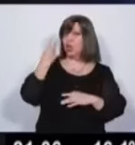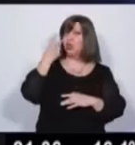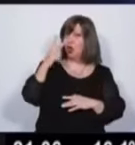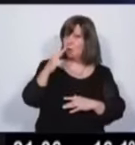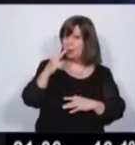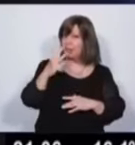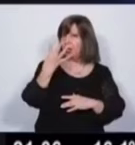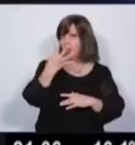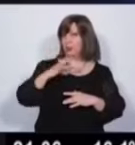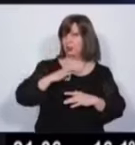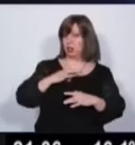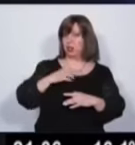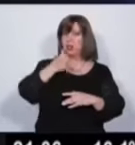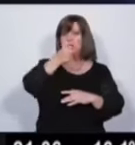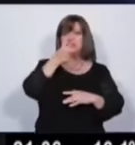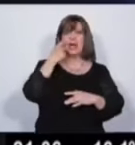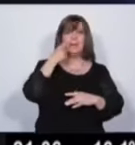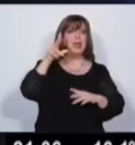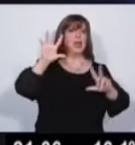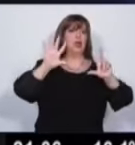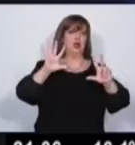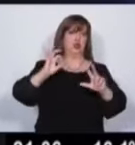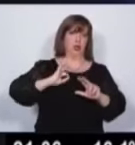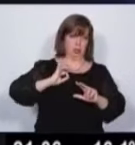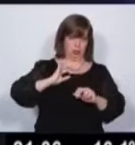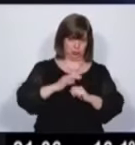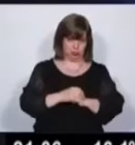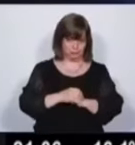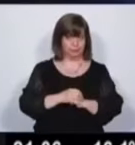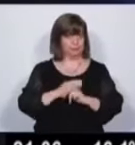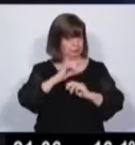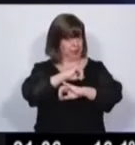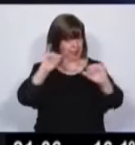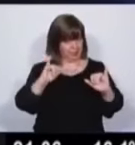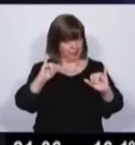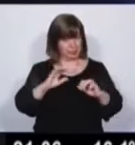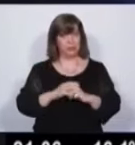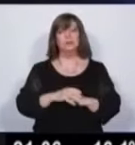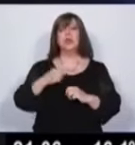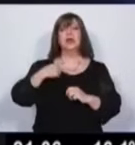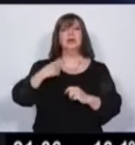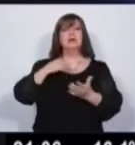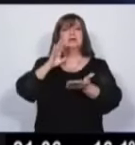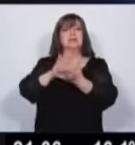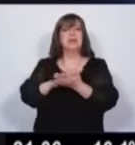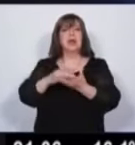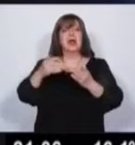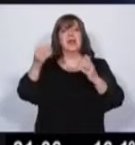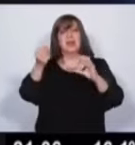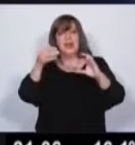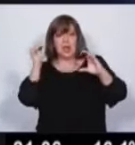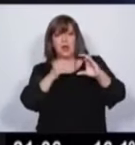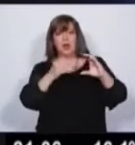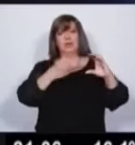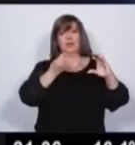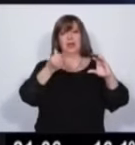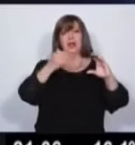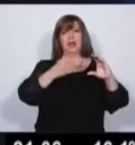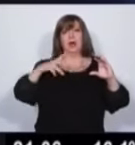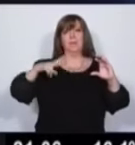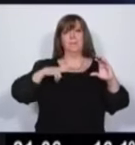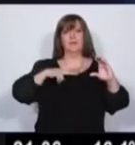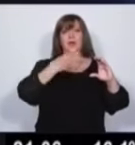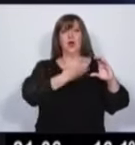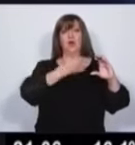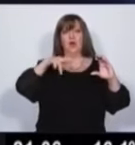mil en cuatro años. 6 mil en ocho años. Nosotros proponemos la creación de un fideicomiso fondeado con fondos provinciales, con